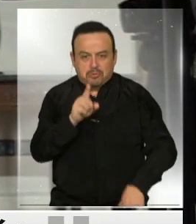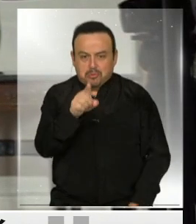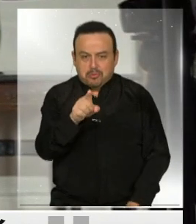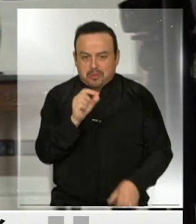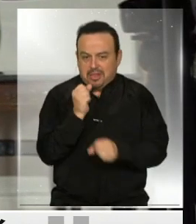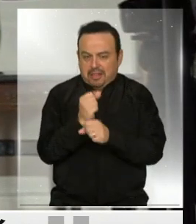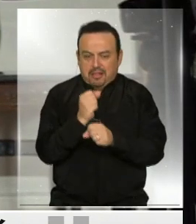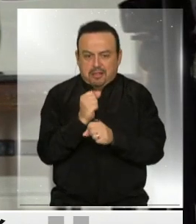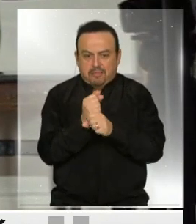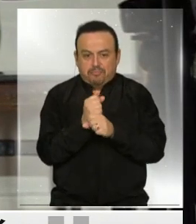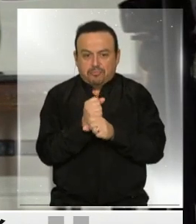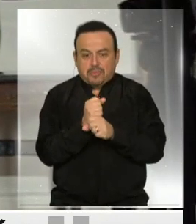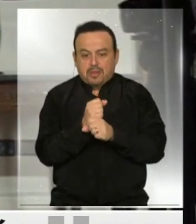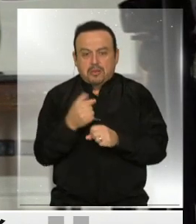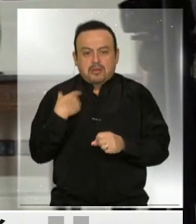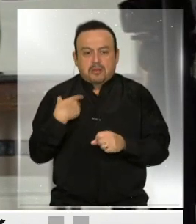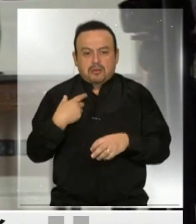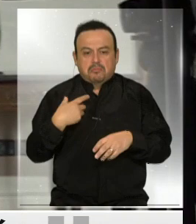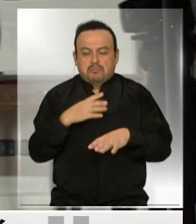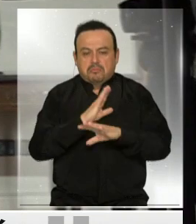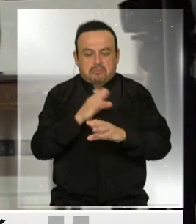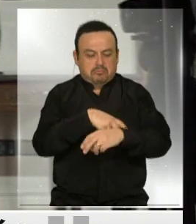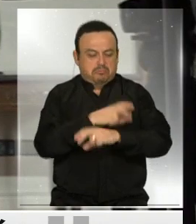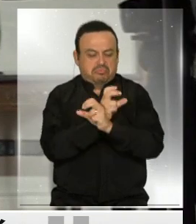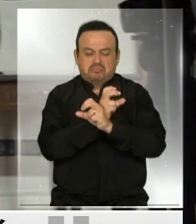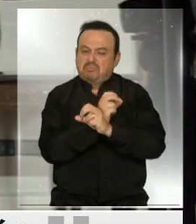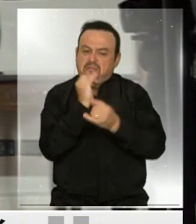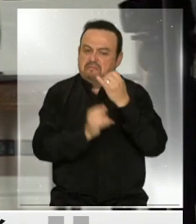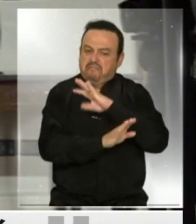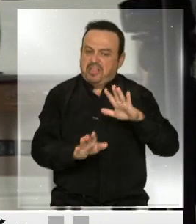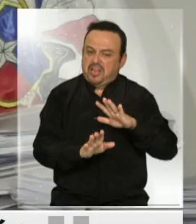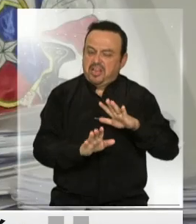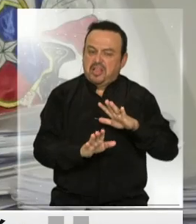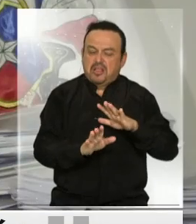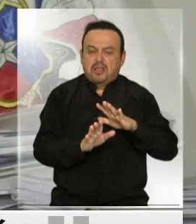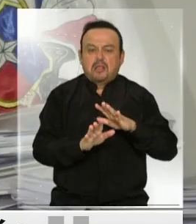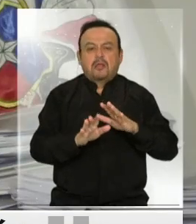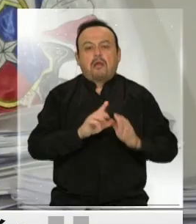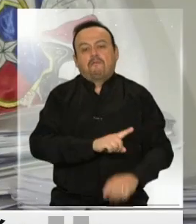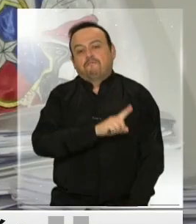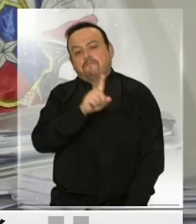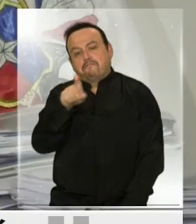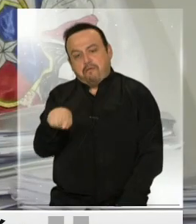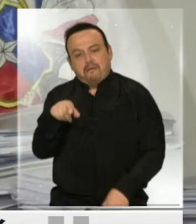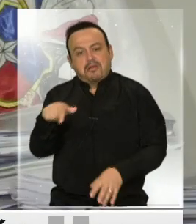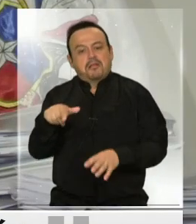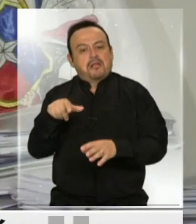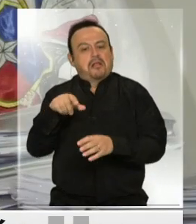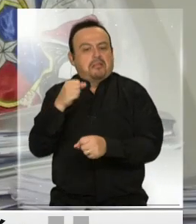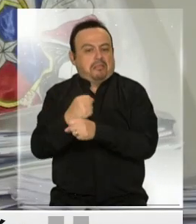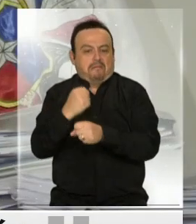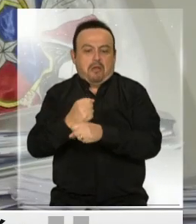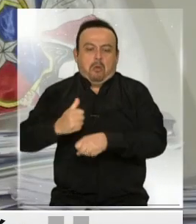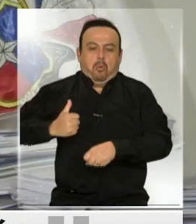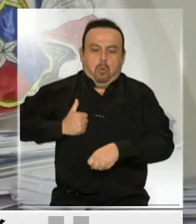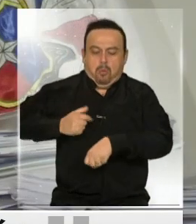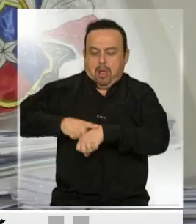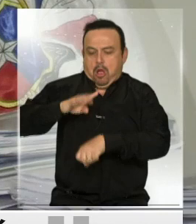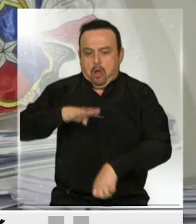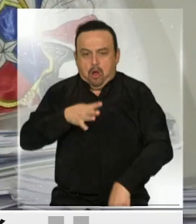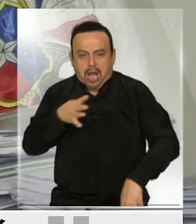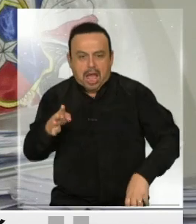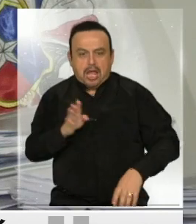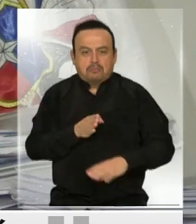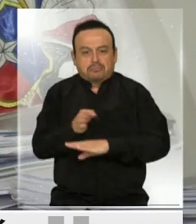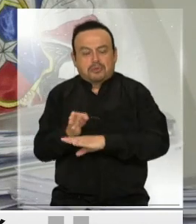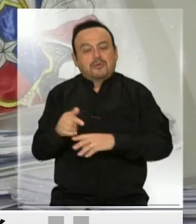trabajador puede ponerle término a esta modalidad de teletrabajo o trabajo de distancia y volver a las condiciones de su trabajo original. Por